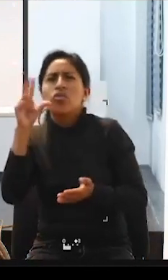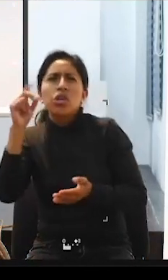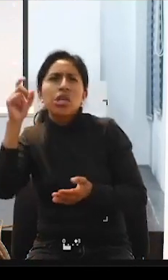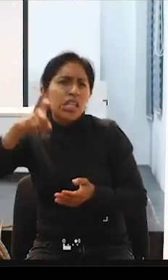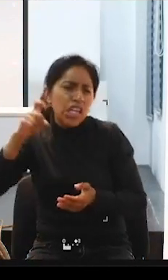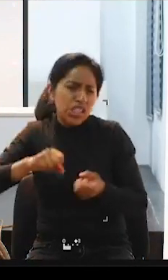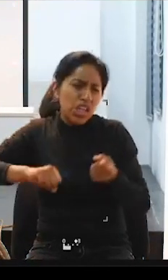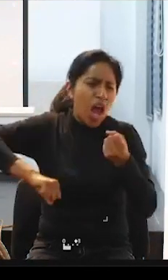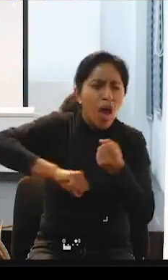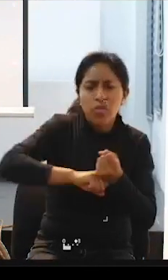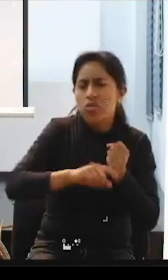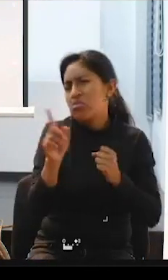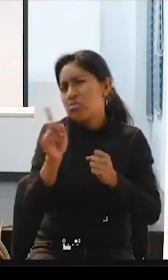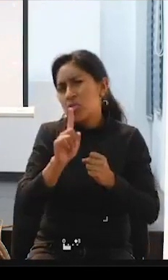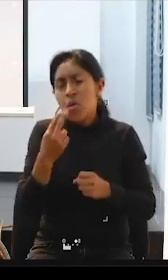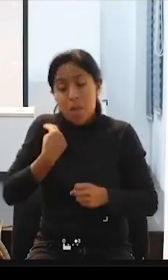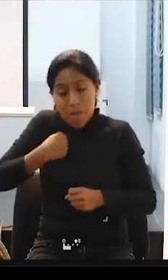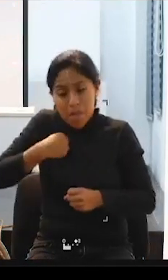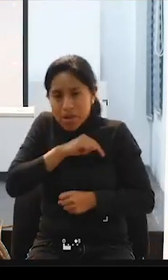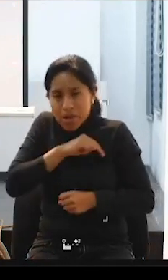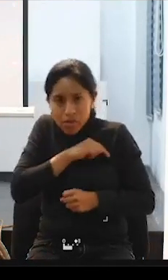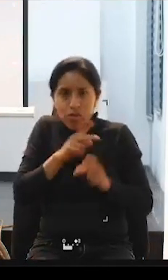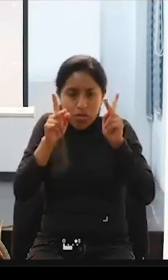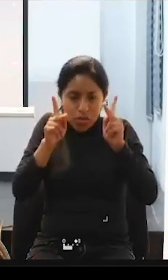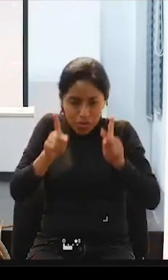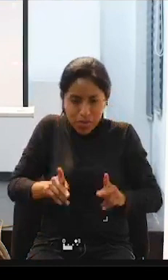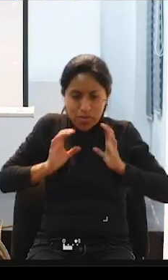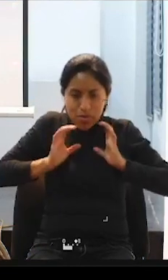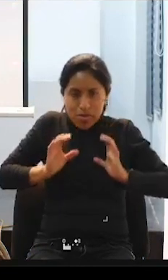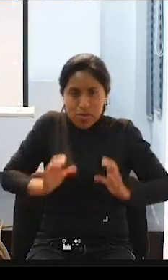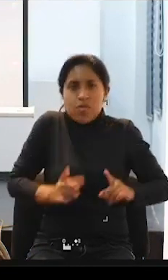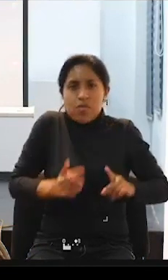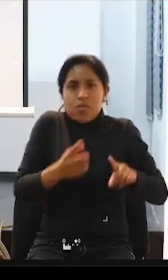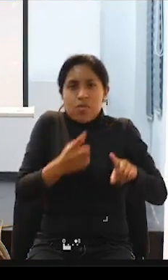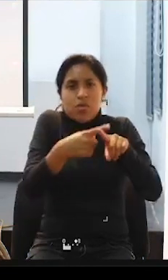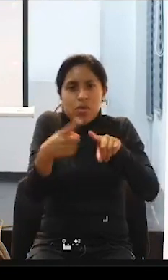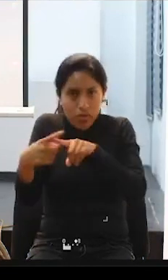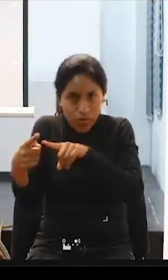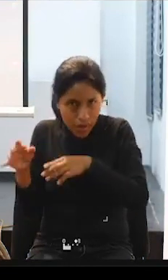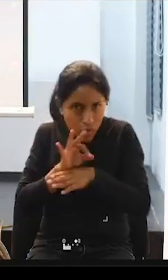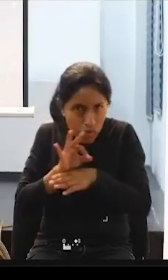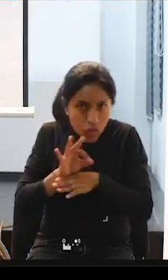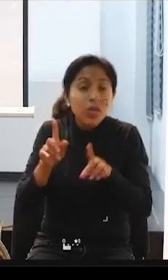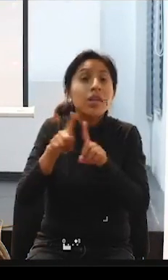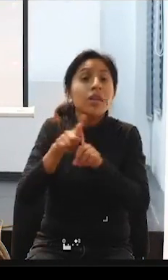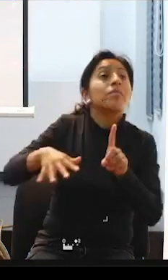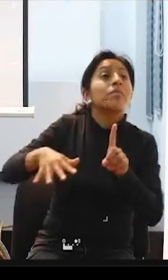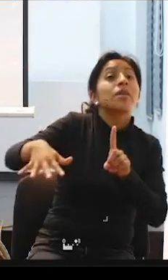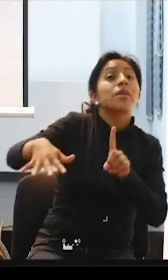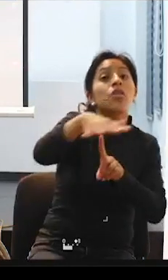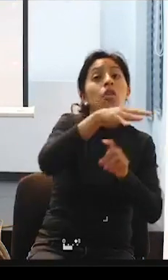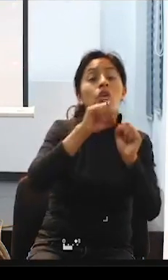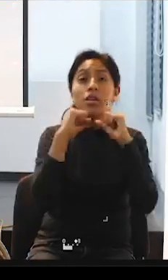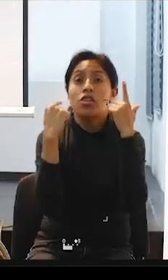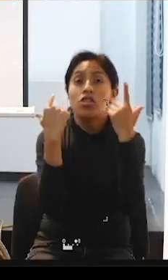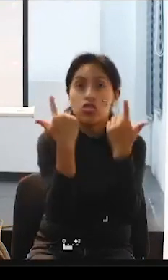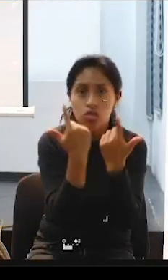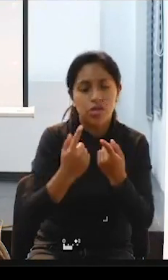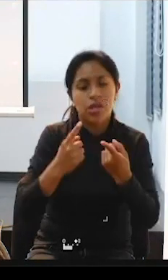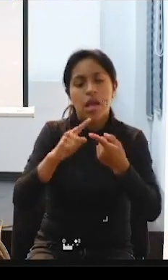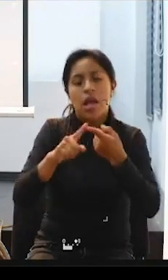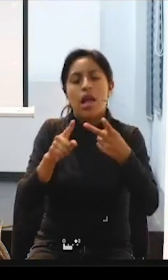digno, tanto para nosotras, las personas con diversidad funcional, como para todo nuestro entorno. Hablamos de nuestras familias,